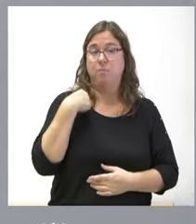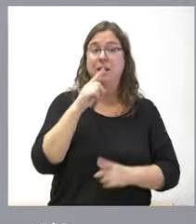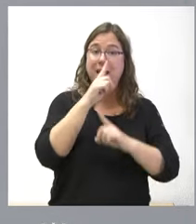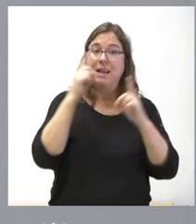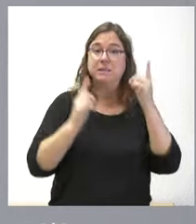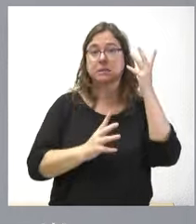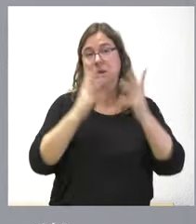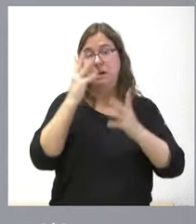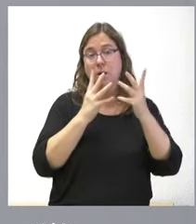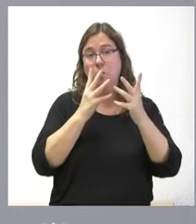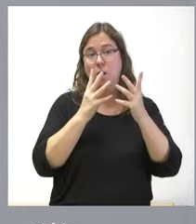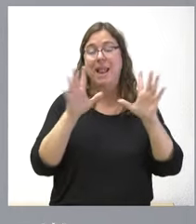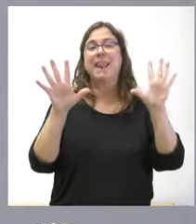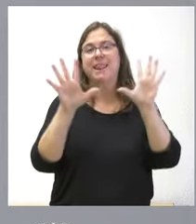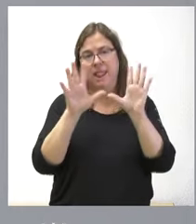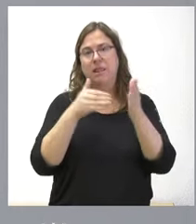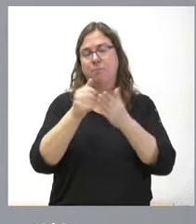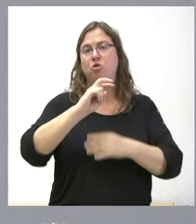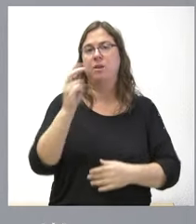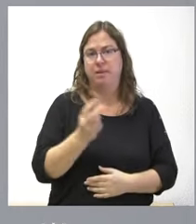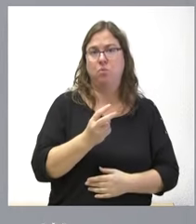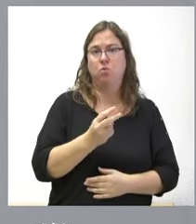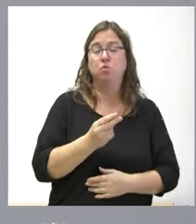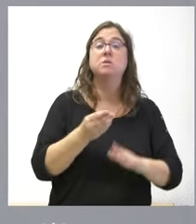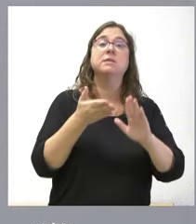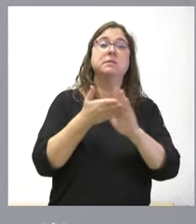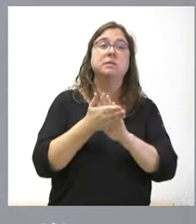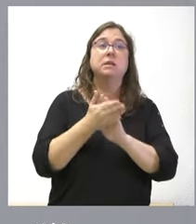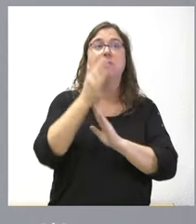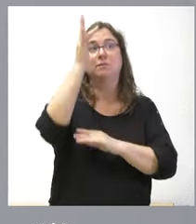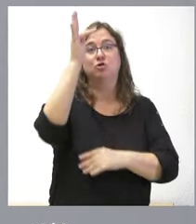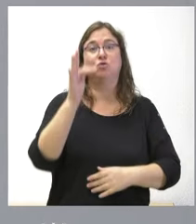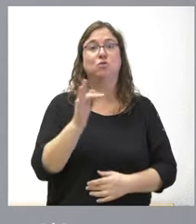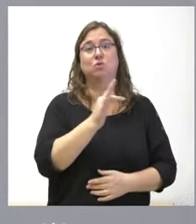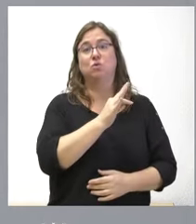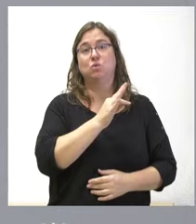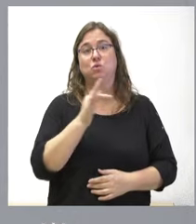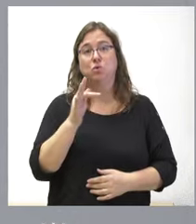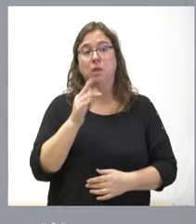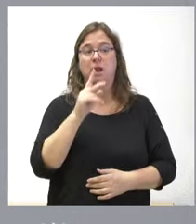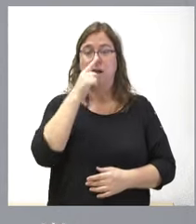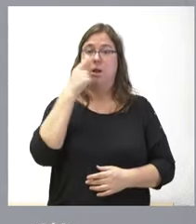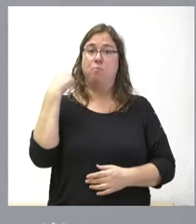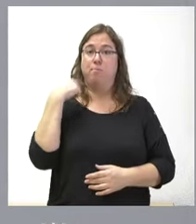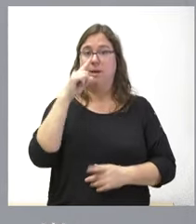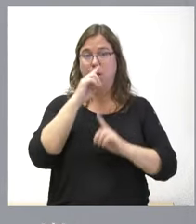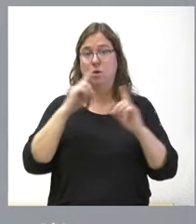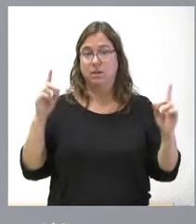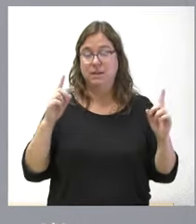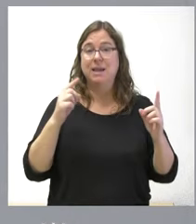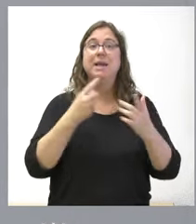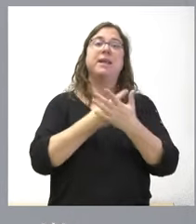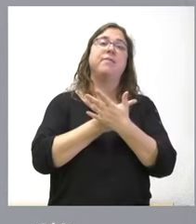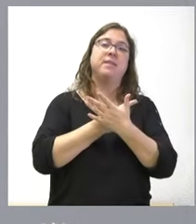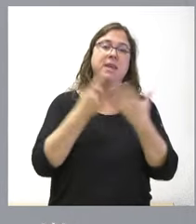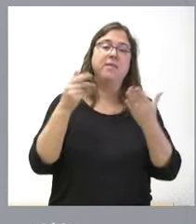este año son otros 10 millones de euros con lo cual estaríamos hablando del conjunto de los dos ejercicios por encima de los 16